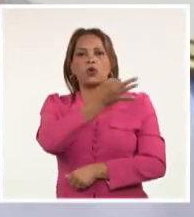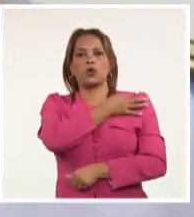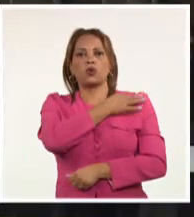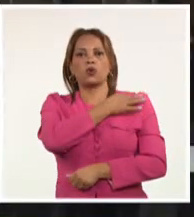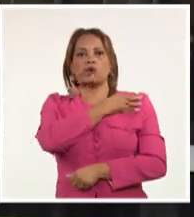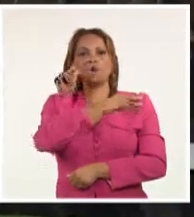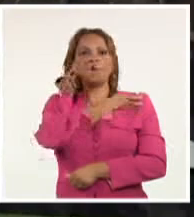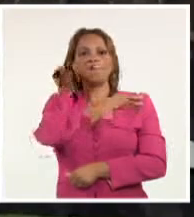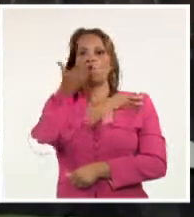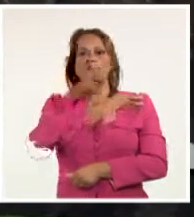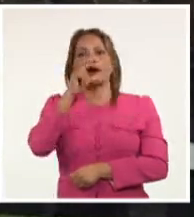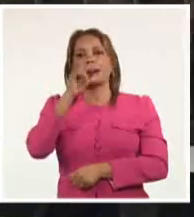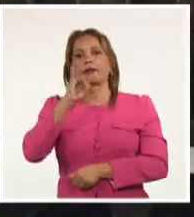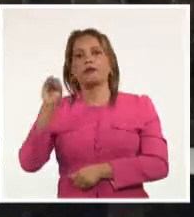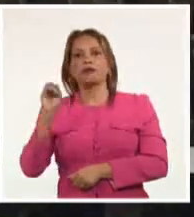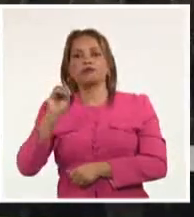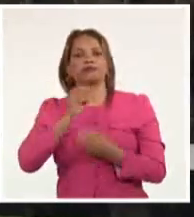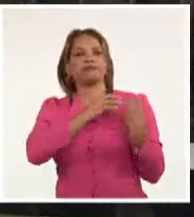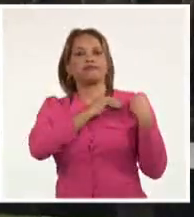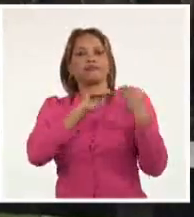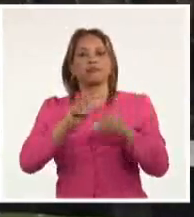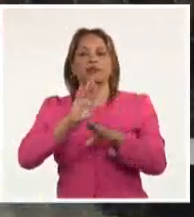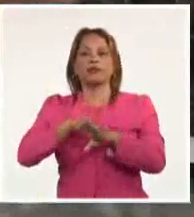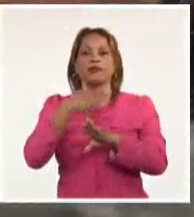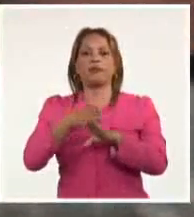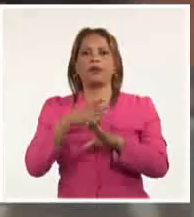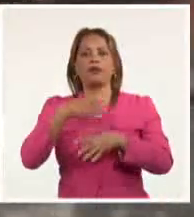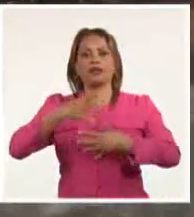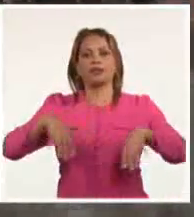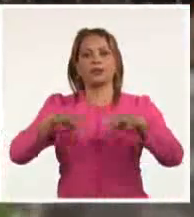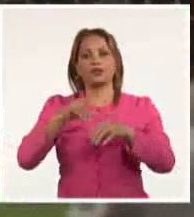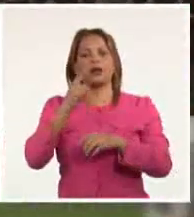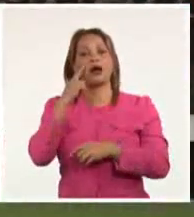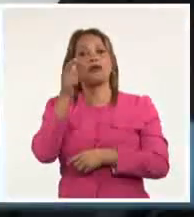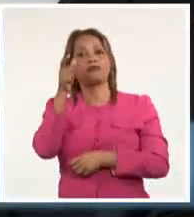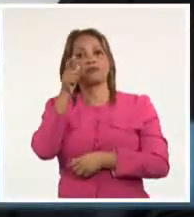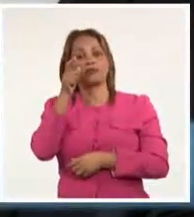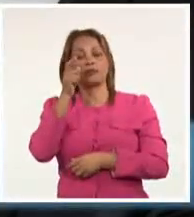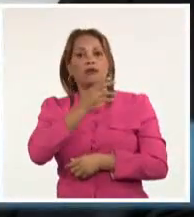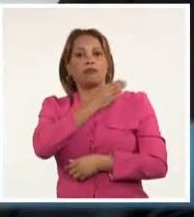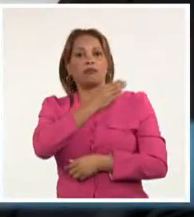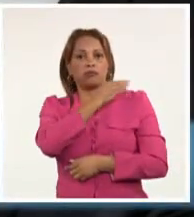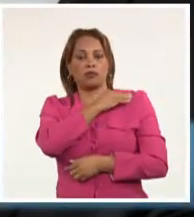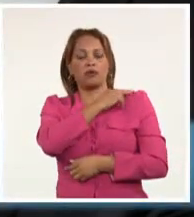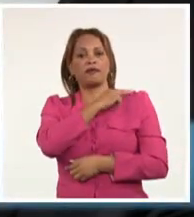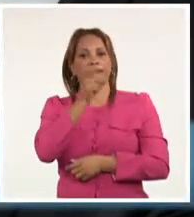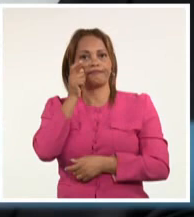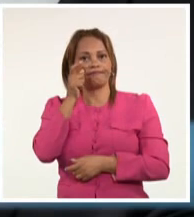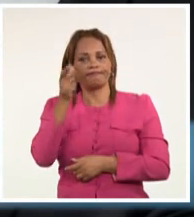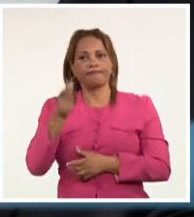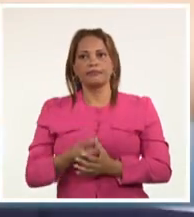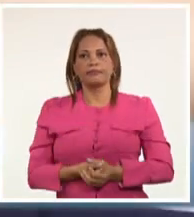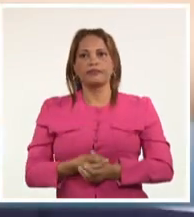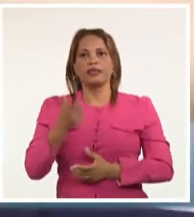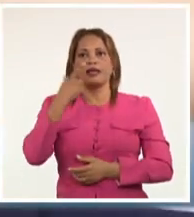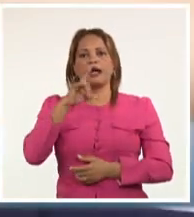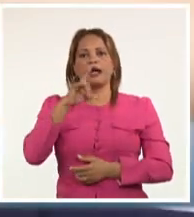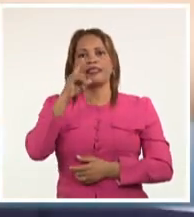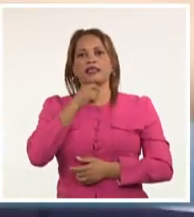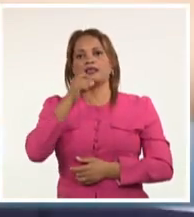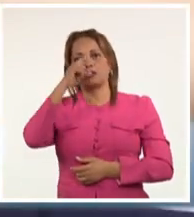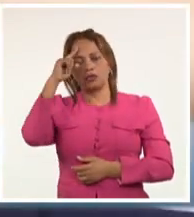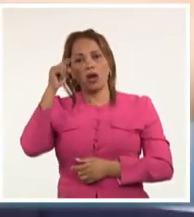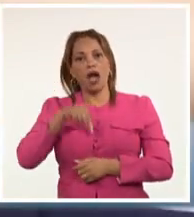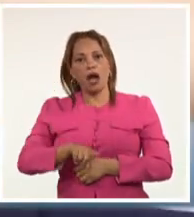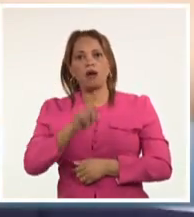Augusto, retirado del cargo tras los hechos y ya bajo custodia de las autoridades. En el caso de Anderson Torres, actualmente se